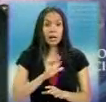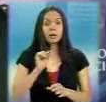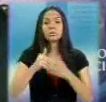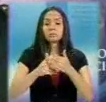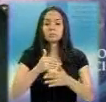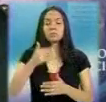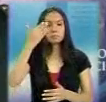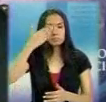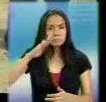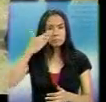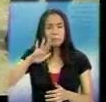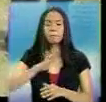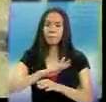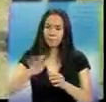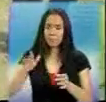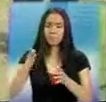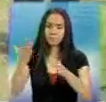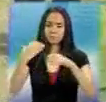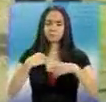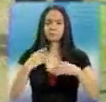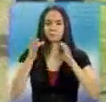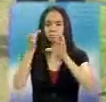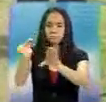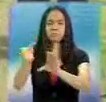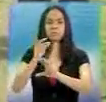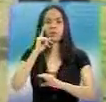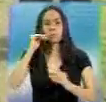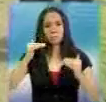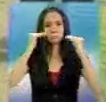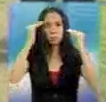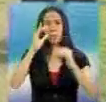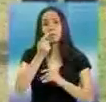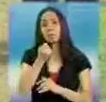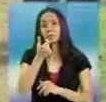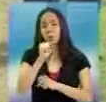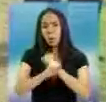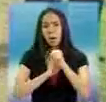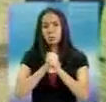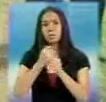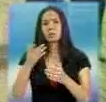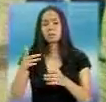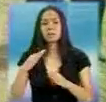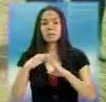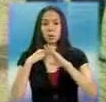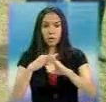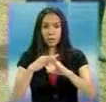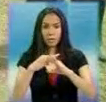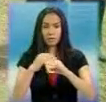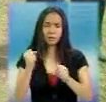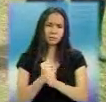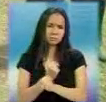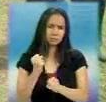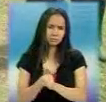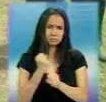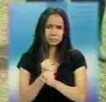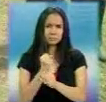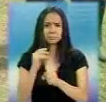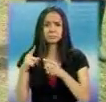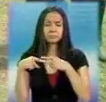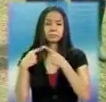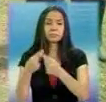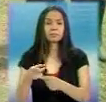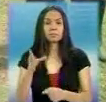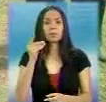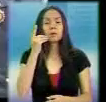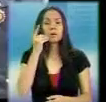posesión durante el transcurso de esta semana, quien es un comisario que lleva 25 años de servicio en las fuerzas de seguridad. Pese a la definición del